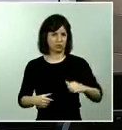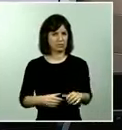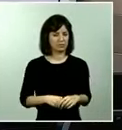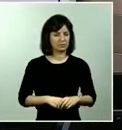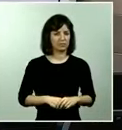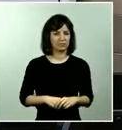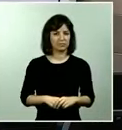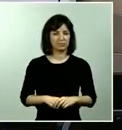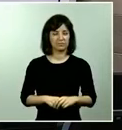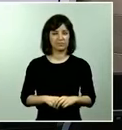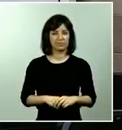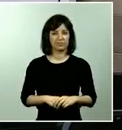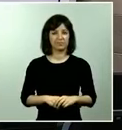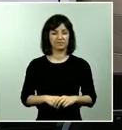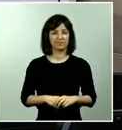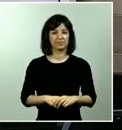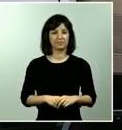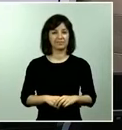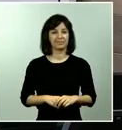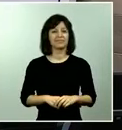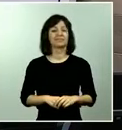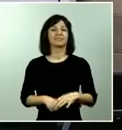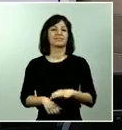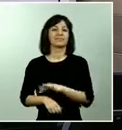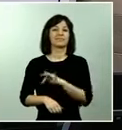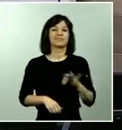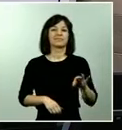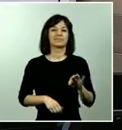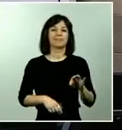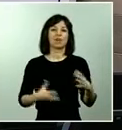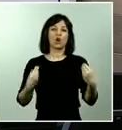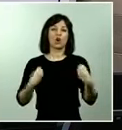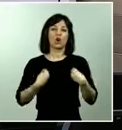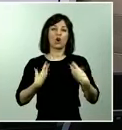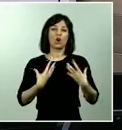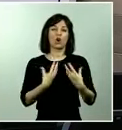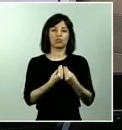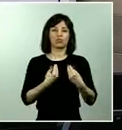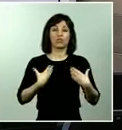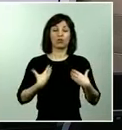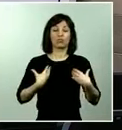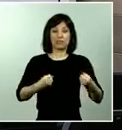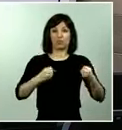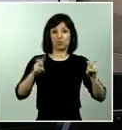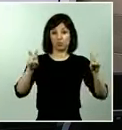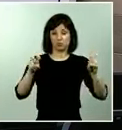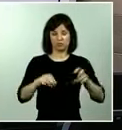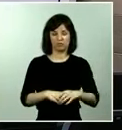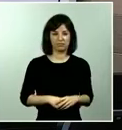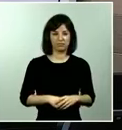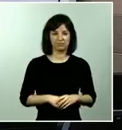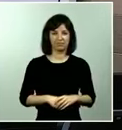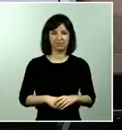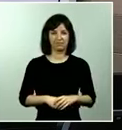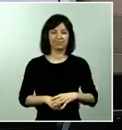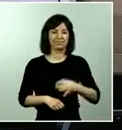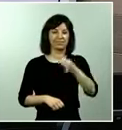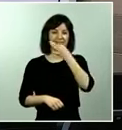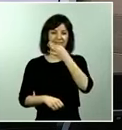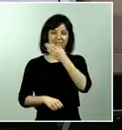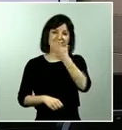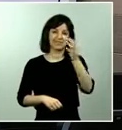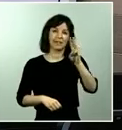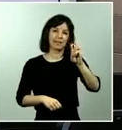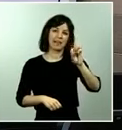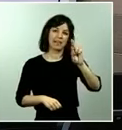turno ahora para Consalud adelante Consalud buenas tardes ministros soy Patricia de Consalud